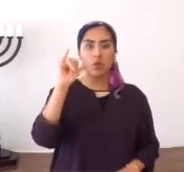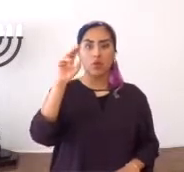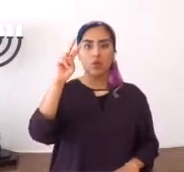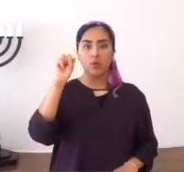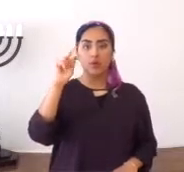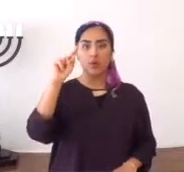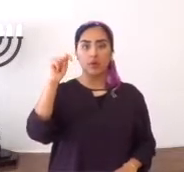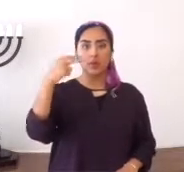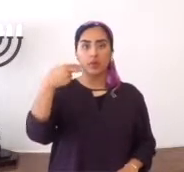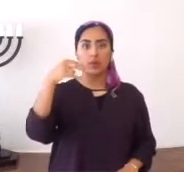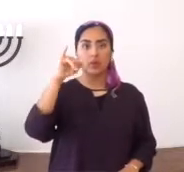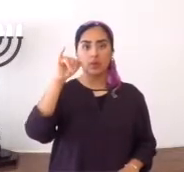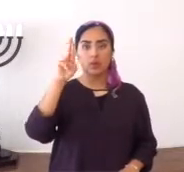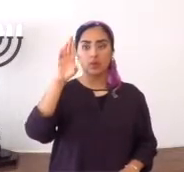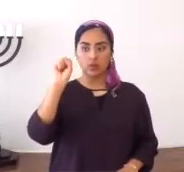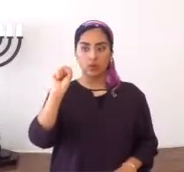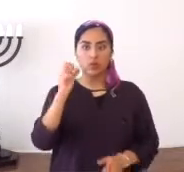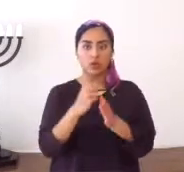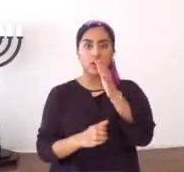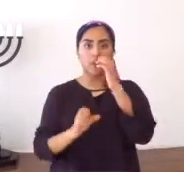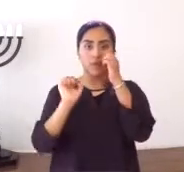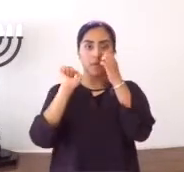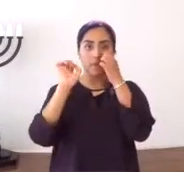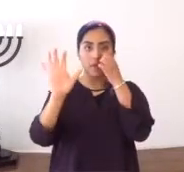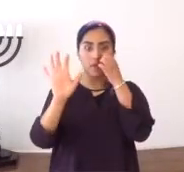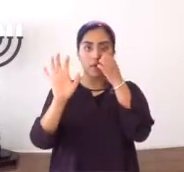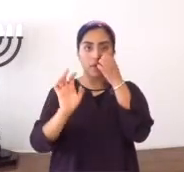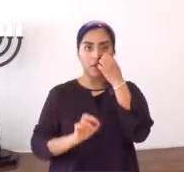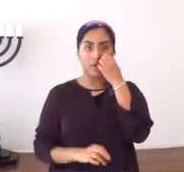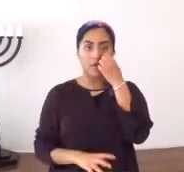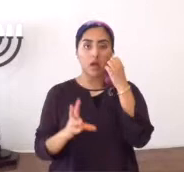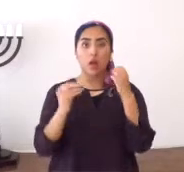ir a, primera de Corintios, capítulo 5,